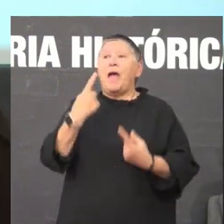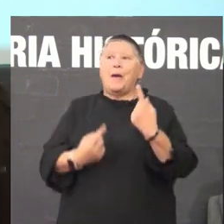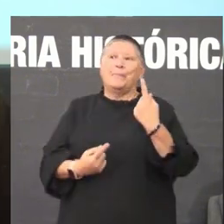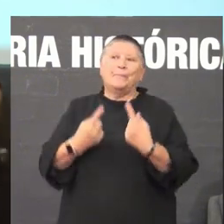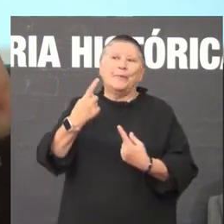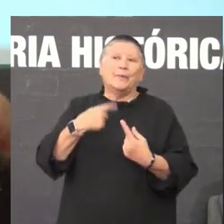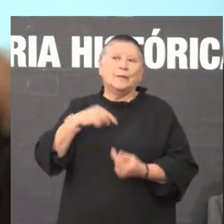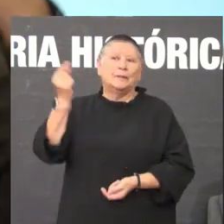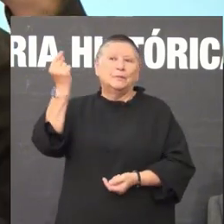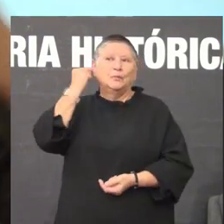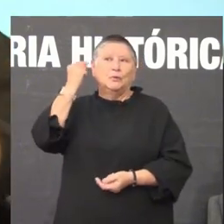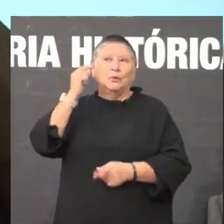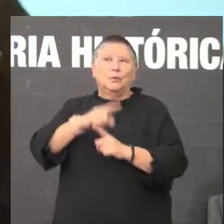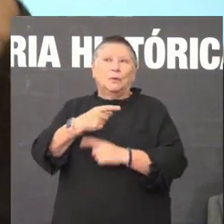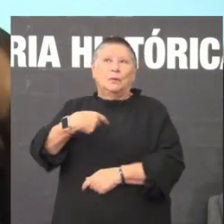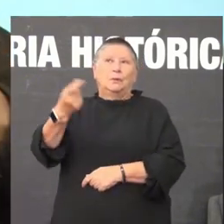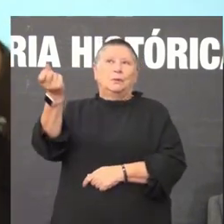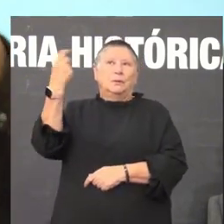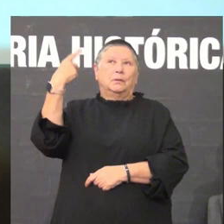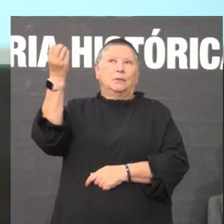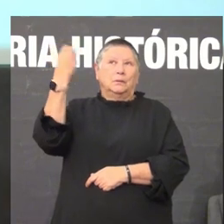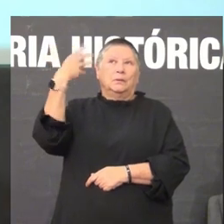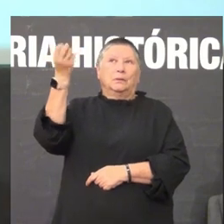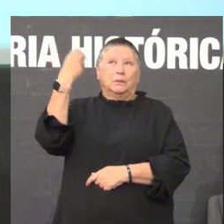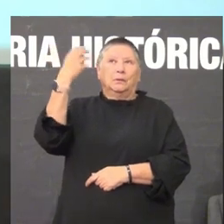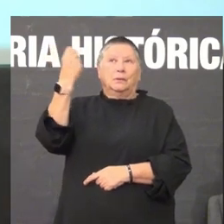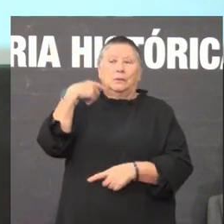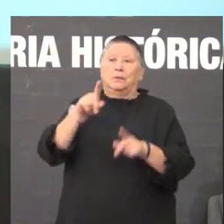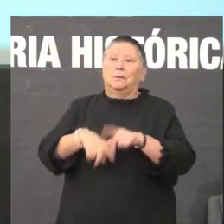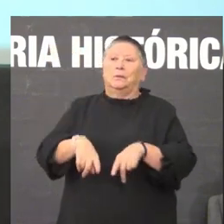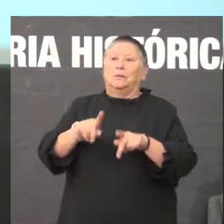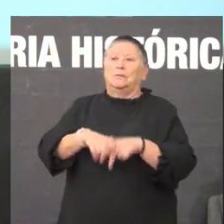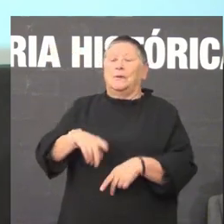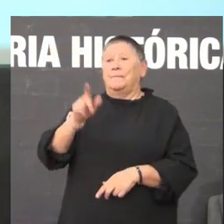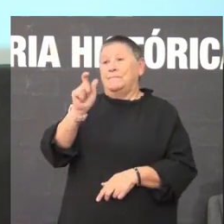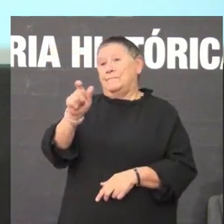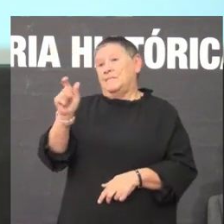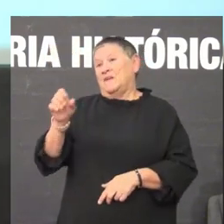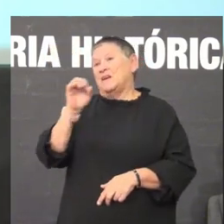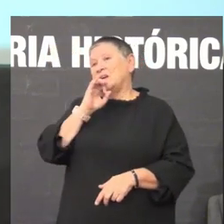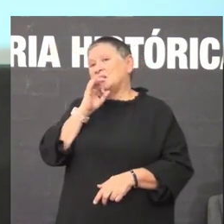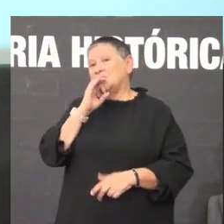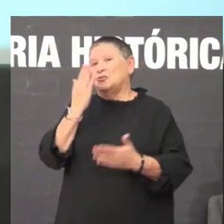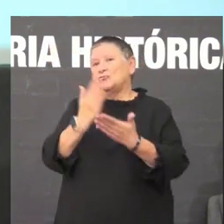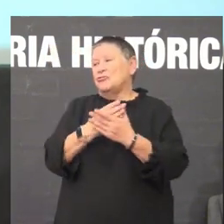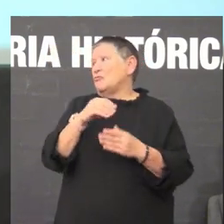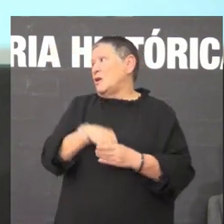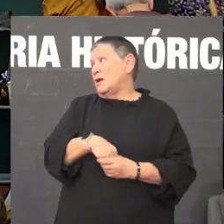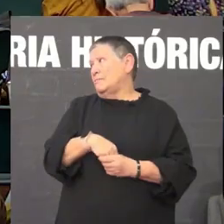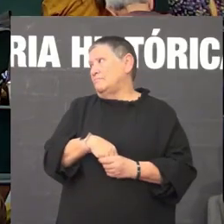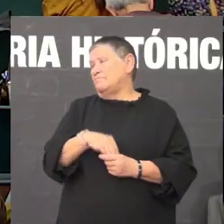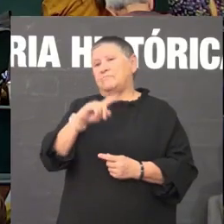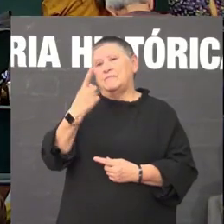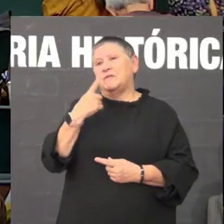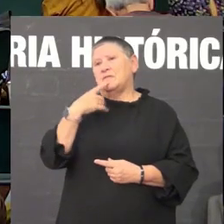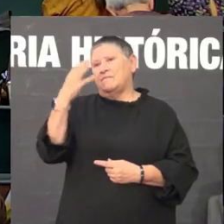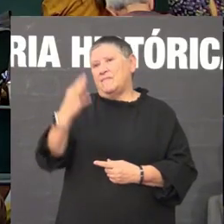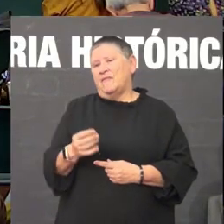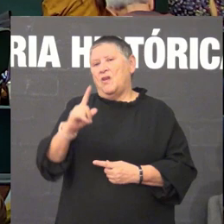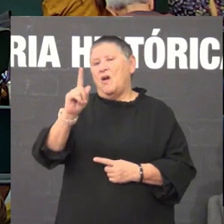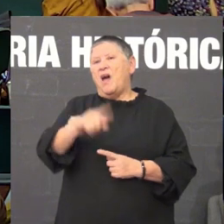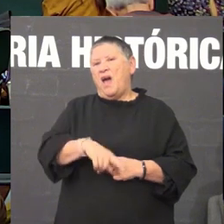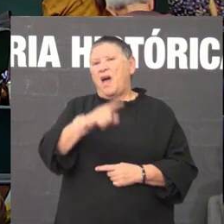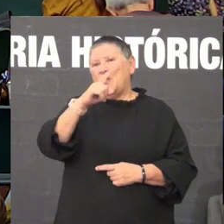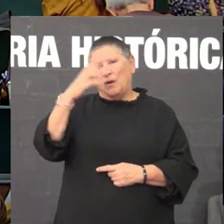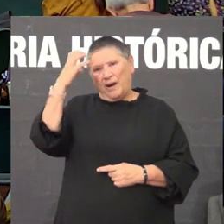discurso narcotizante vai que agora non se proíbe o galego nas escolas non sei que ben primeiro como dixo Xacove non é verdade porque hai un decreto que